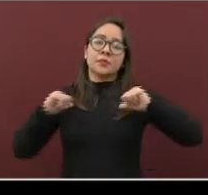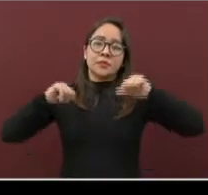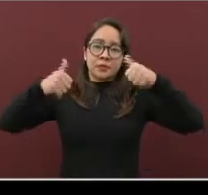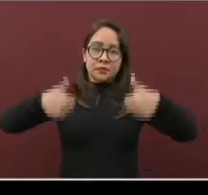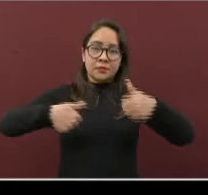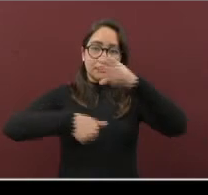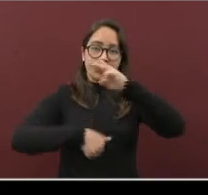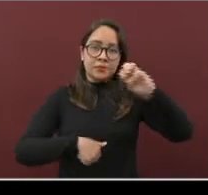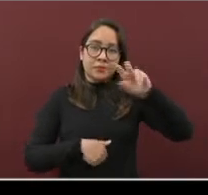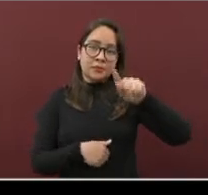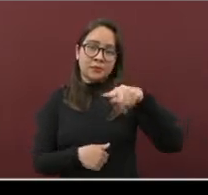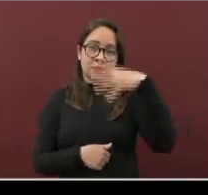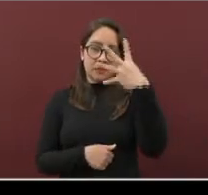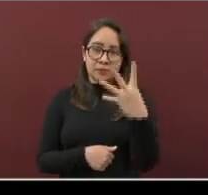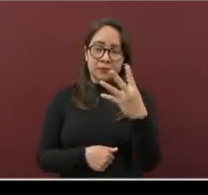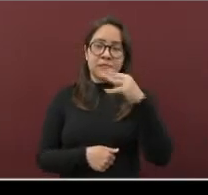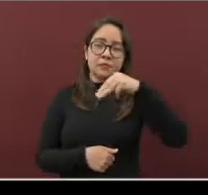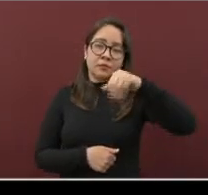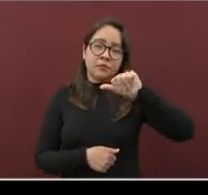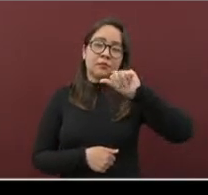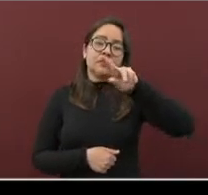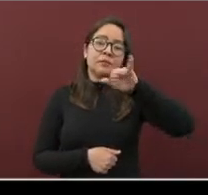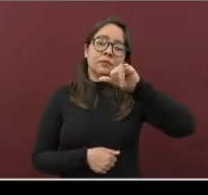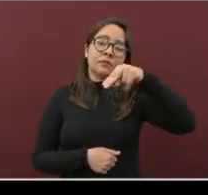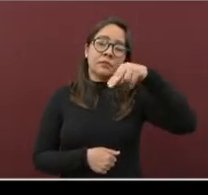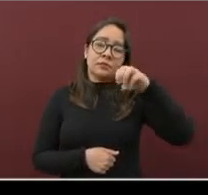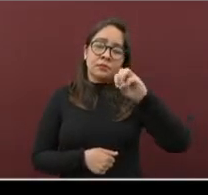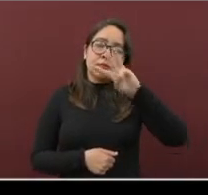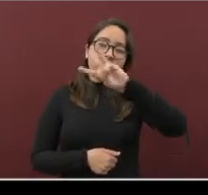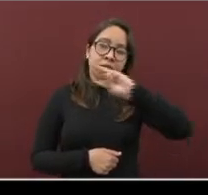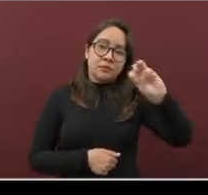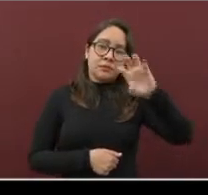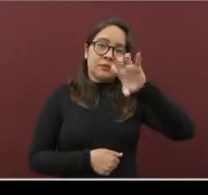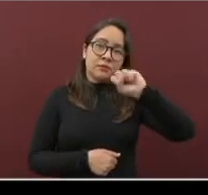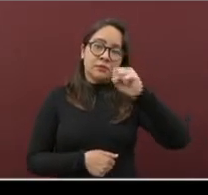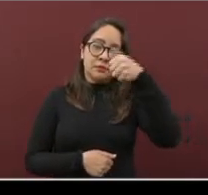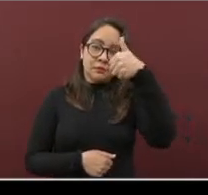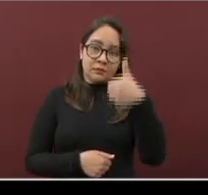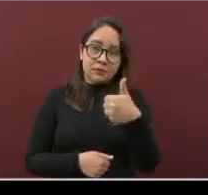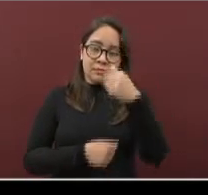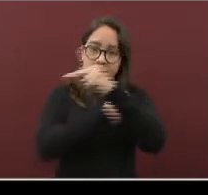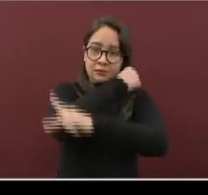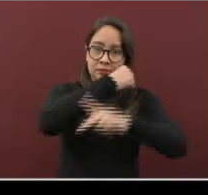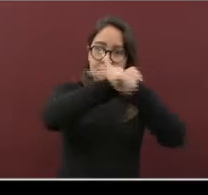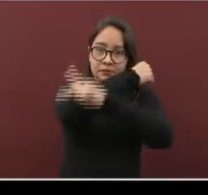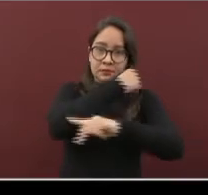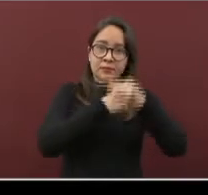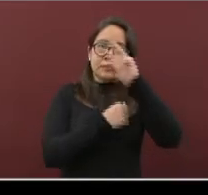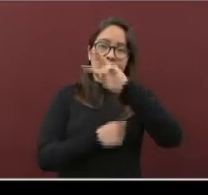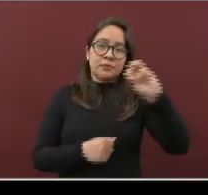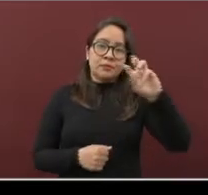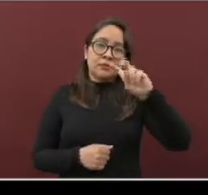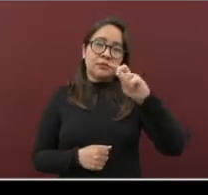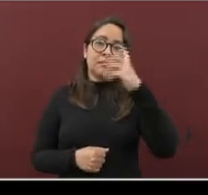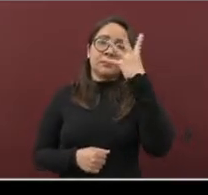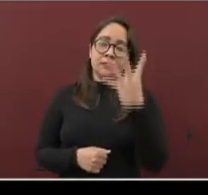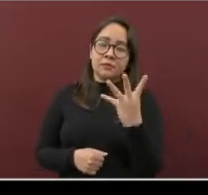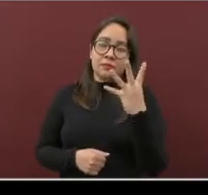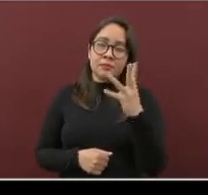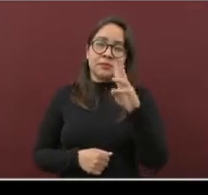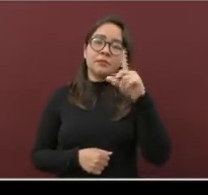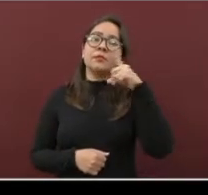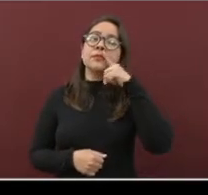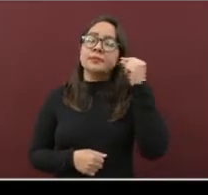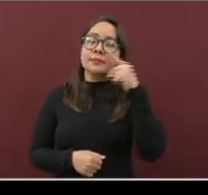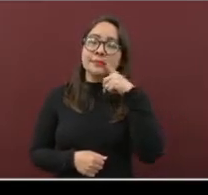374. Mariano Escobedo, 366. Perote, 334. Y